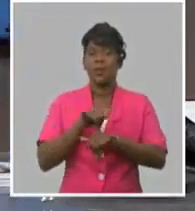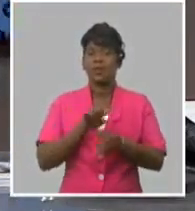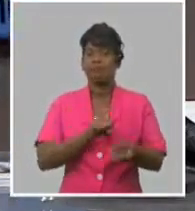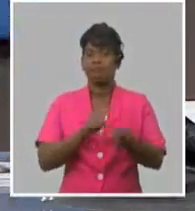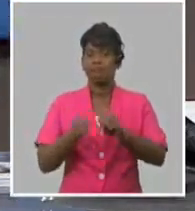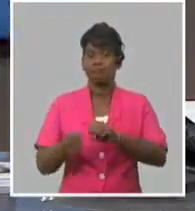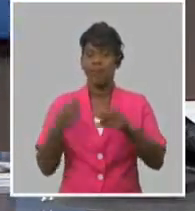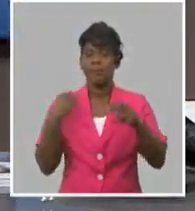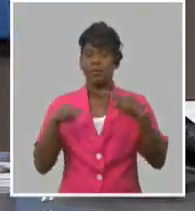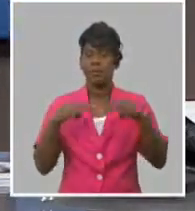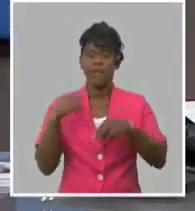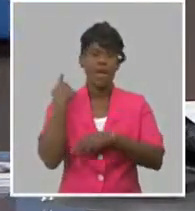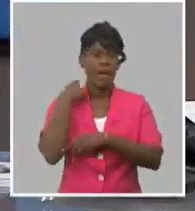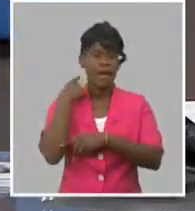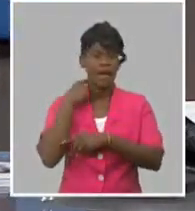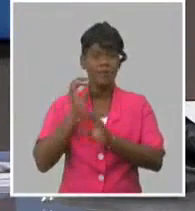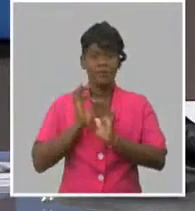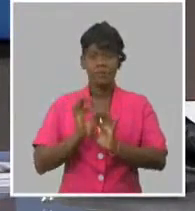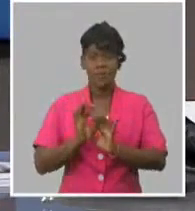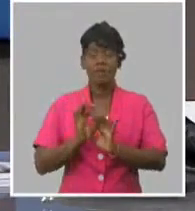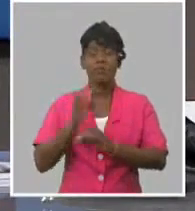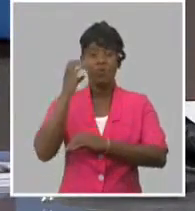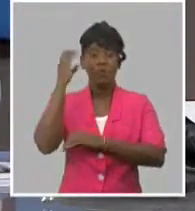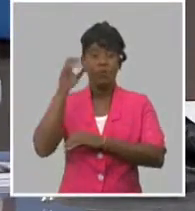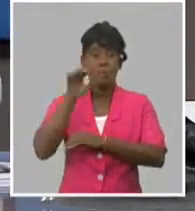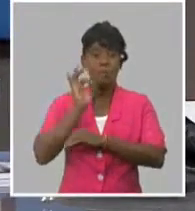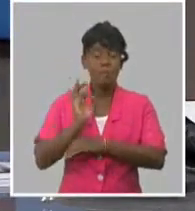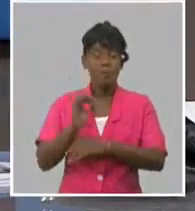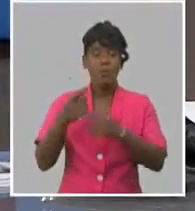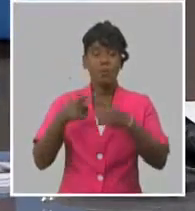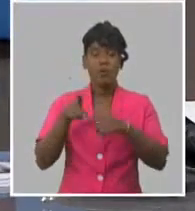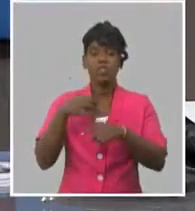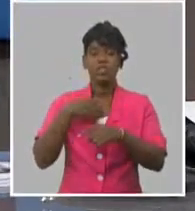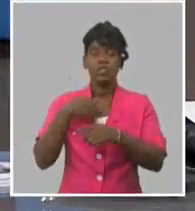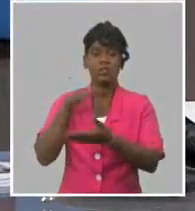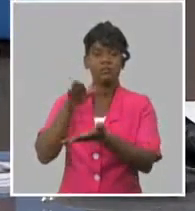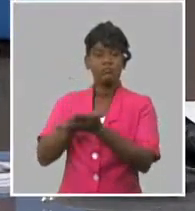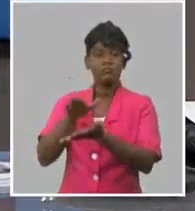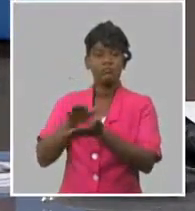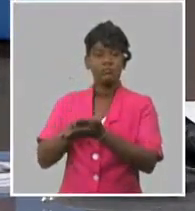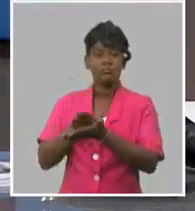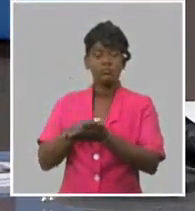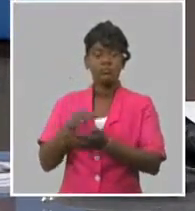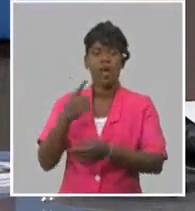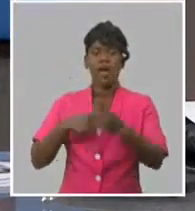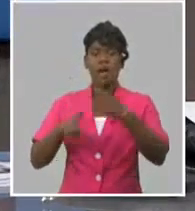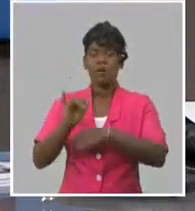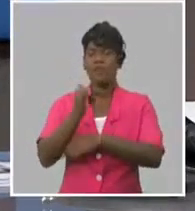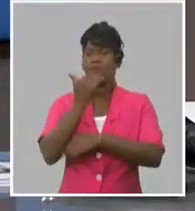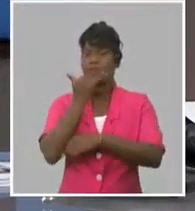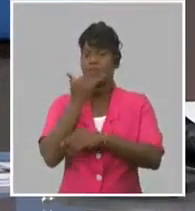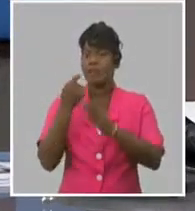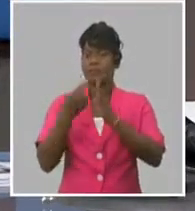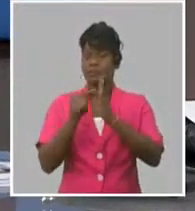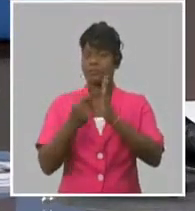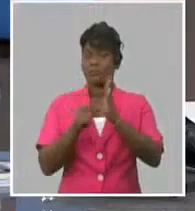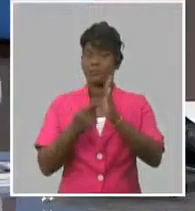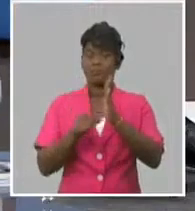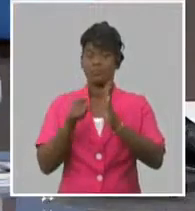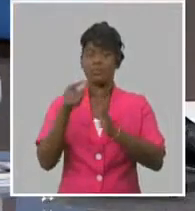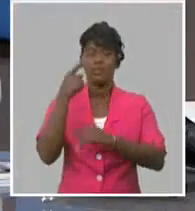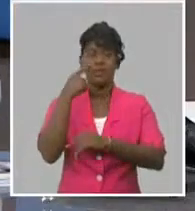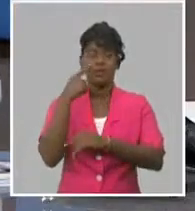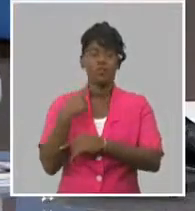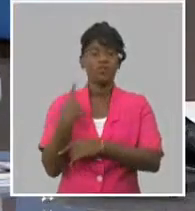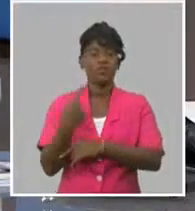administrativas durante años al sistema empresarial, ha acumulado un nivel de ineficiencia grande que